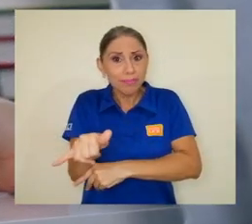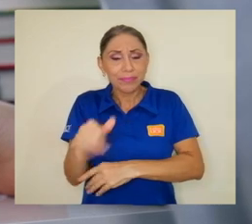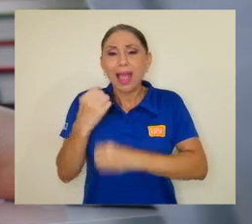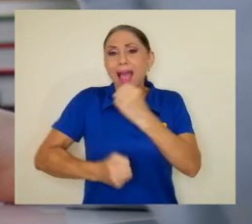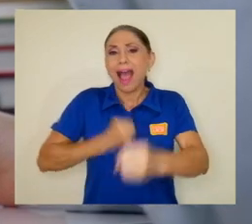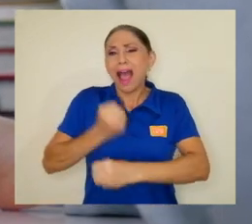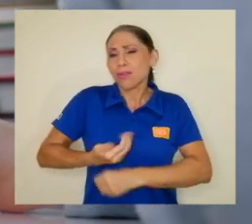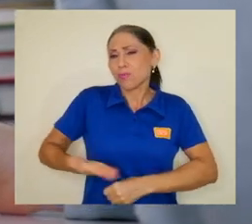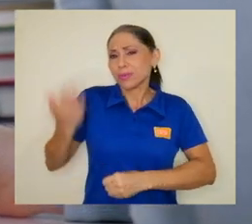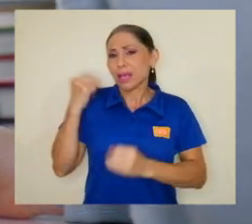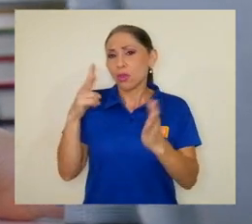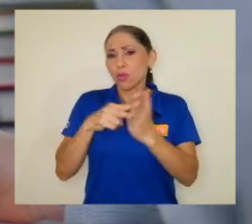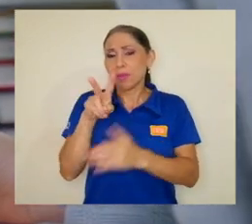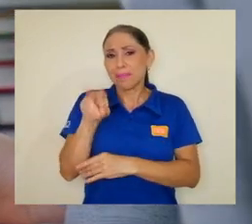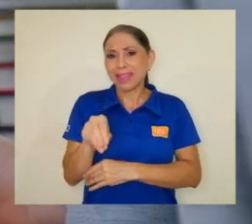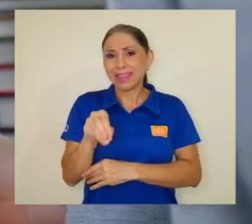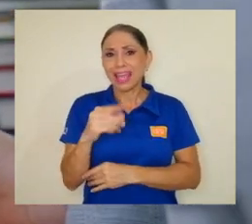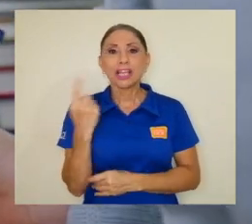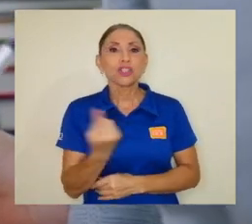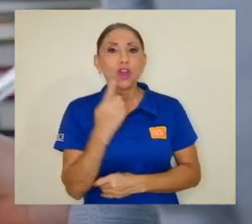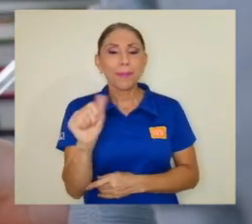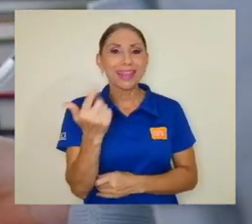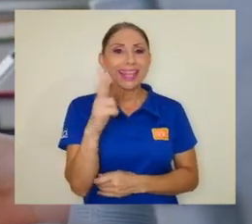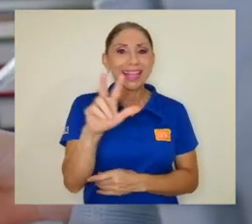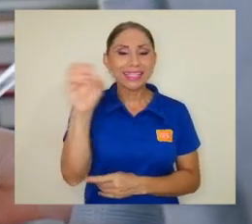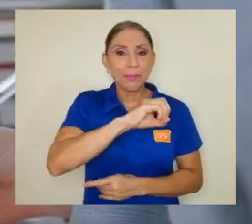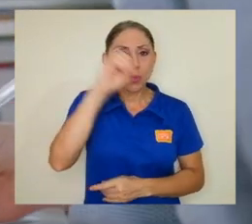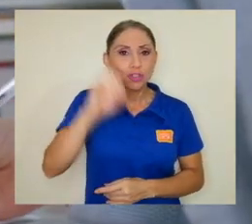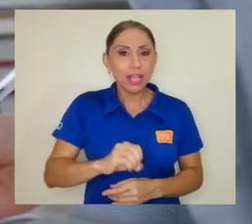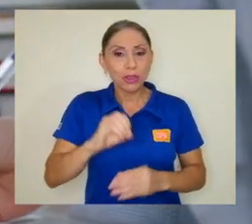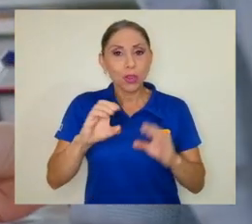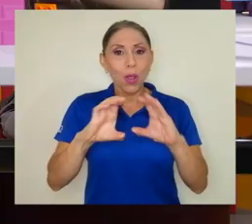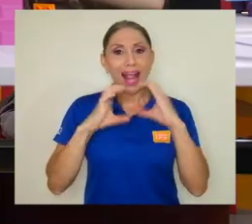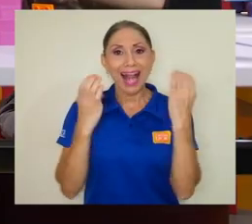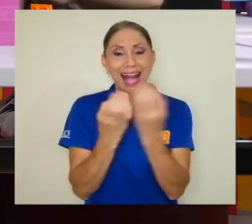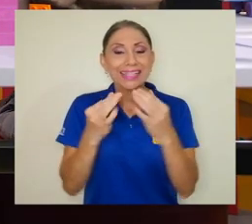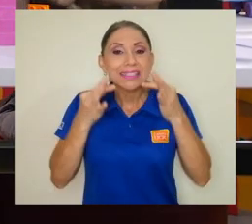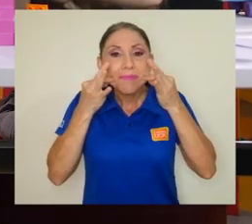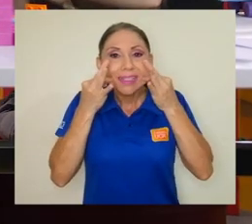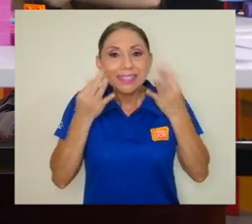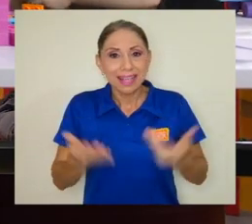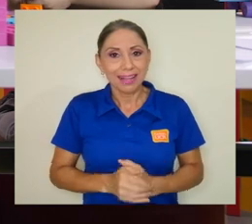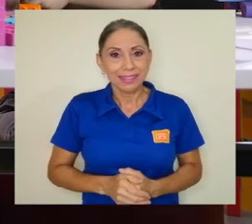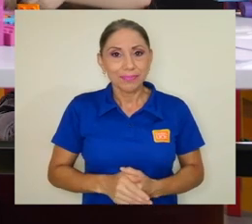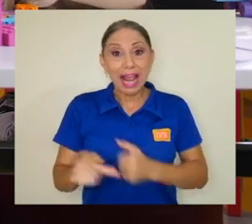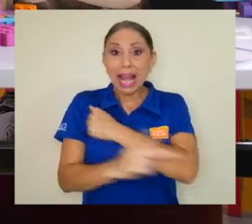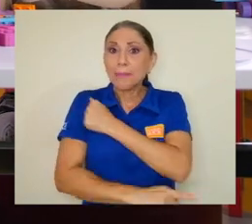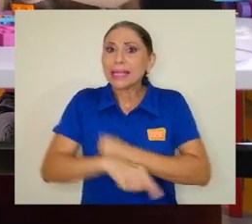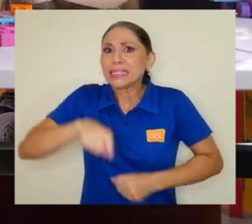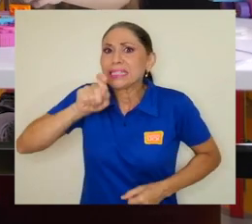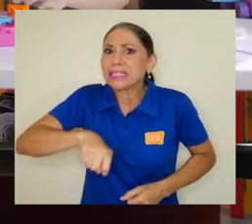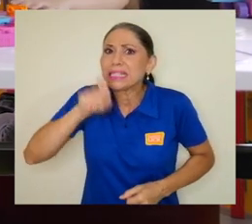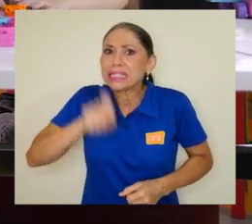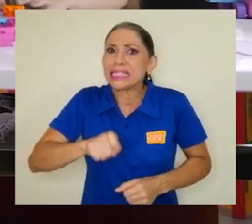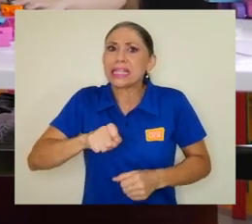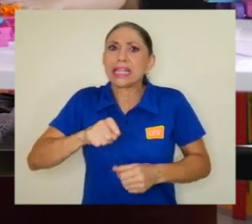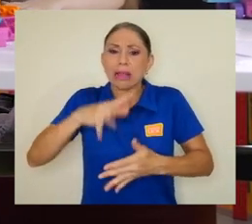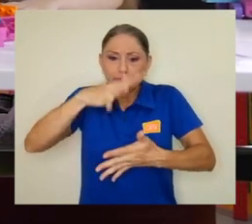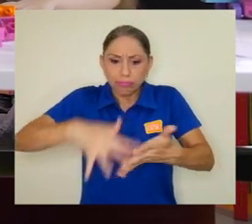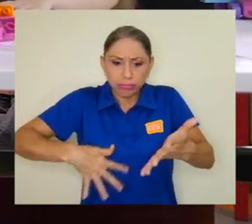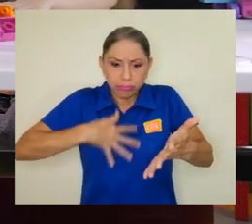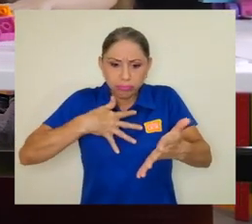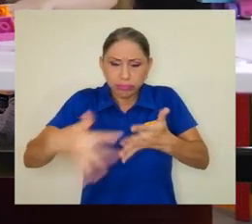2020, solo un 13 por ciento de las clases fueron presenciales. El país urge de ejecutar una hoja de ruta